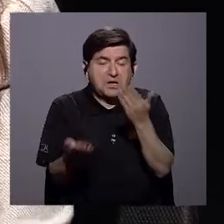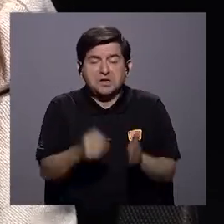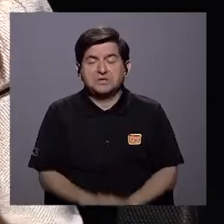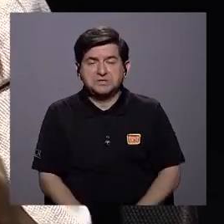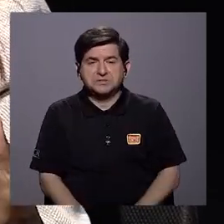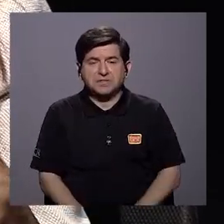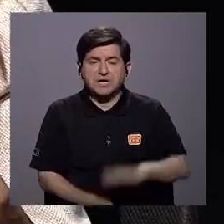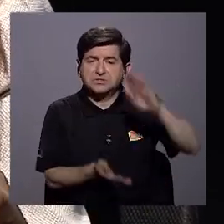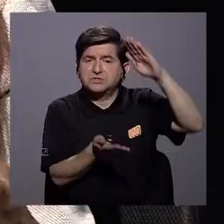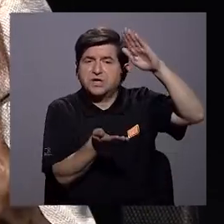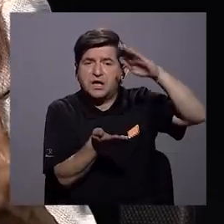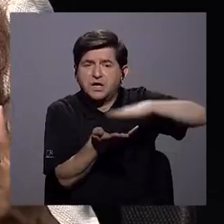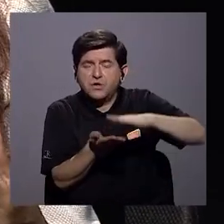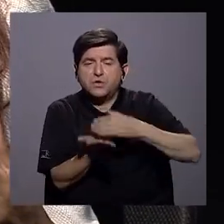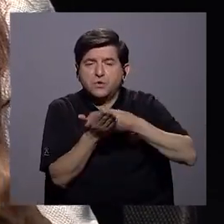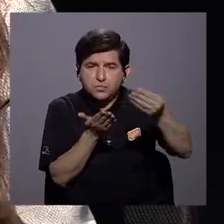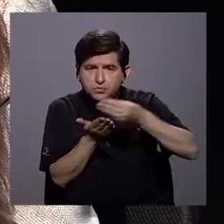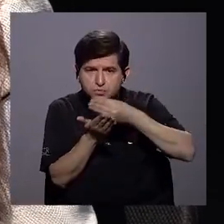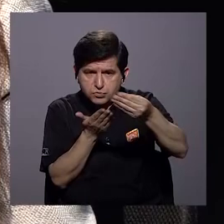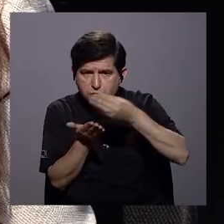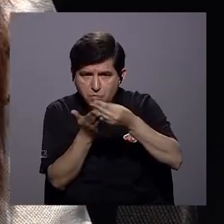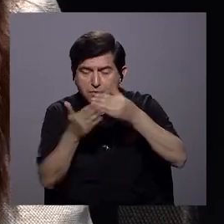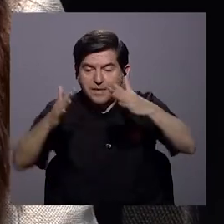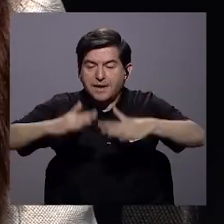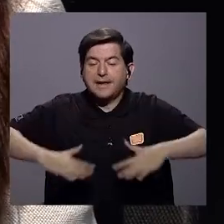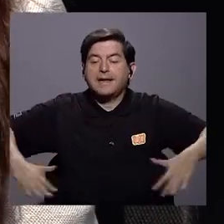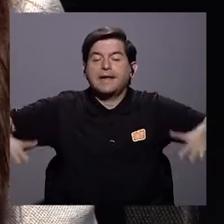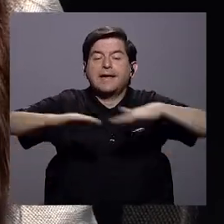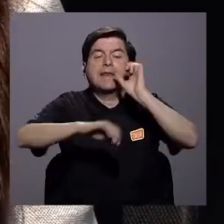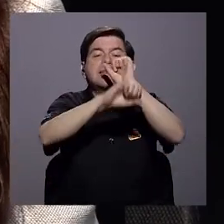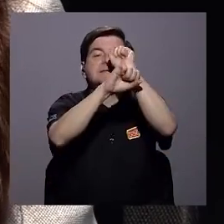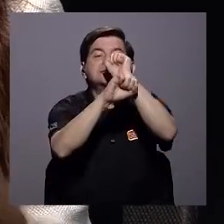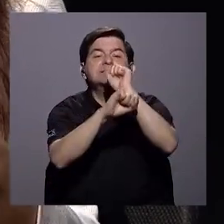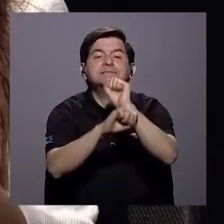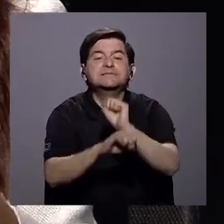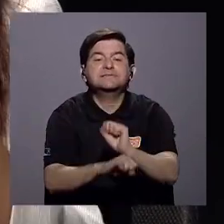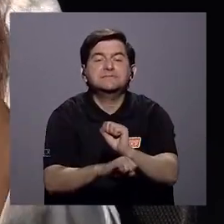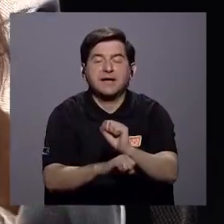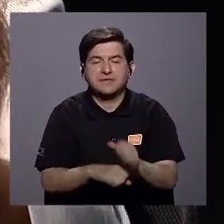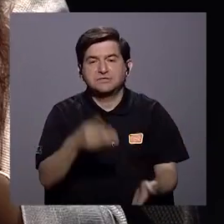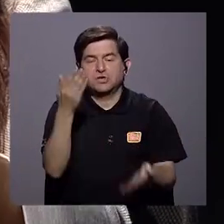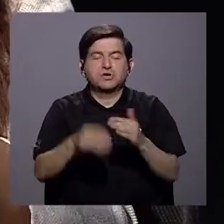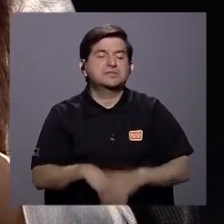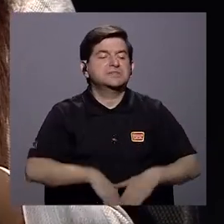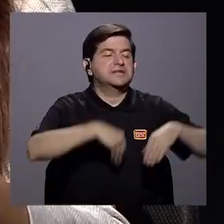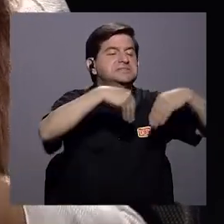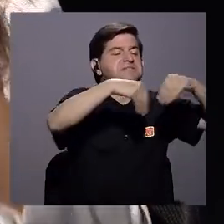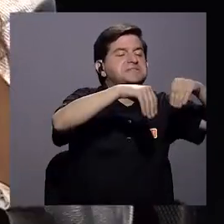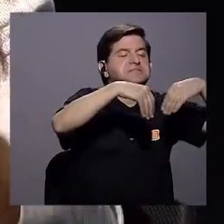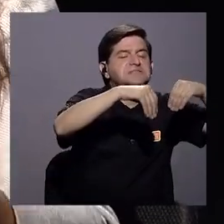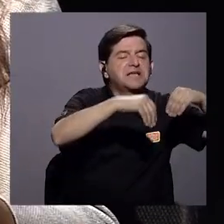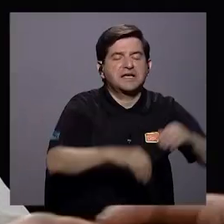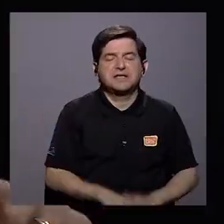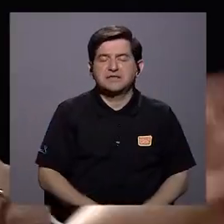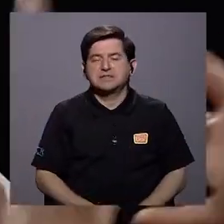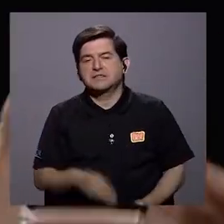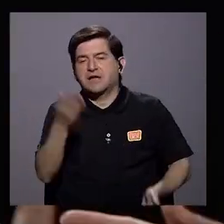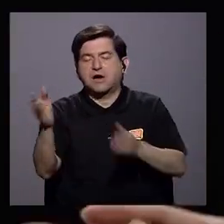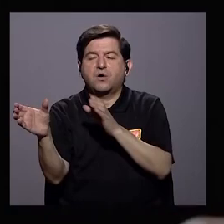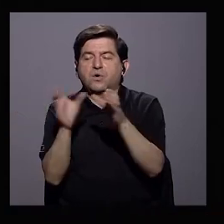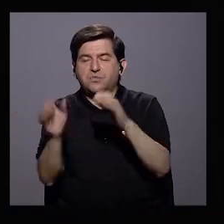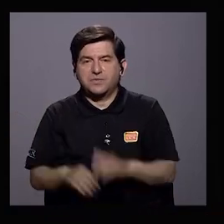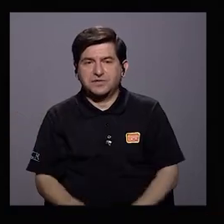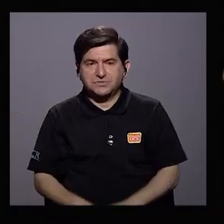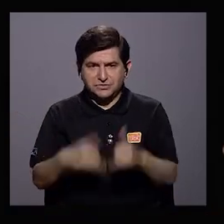empieza a reducir su consumo en el espacio tradicional, que era la tienda, que era el bazar, que era el